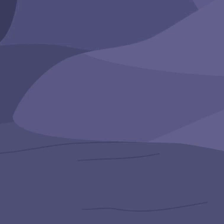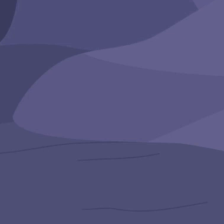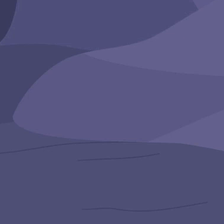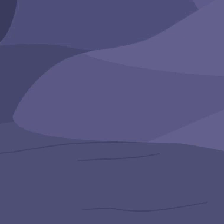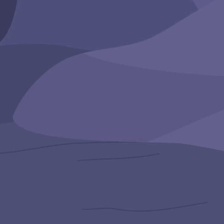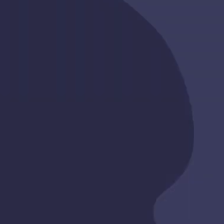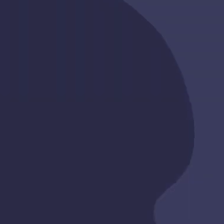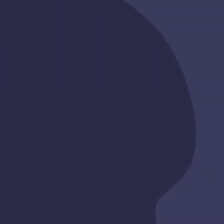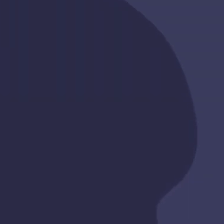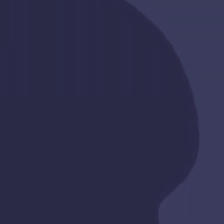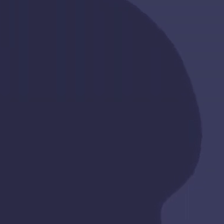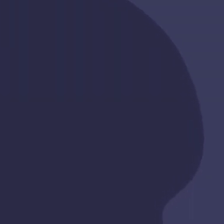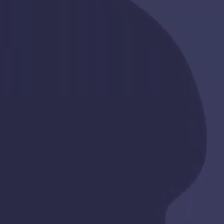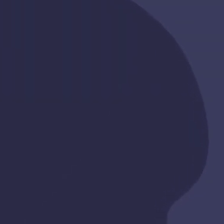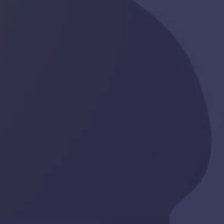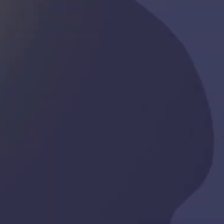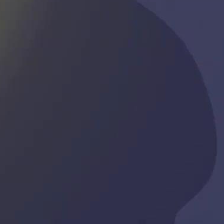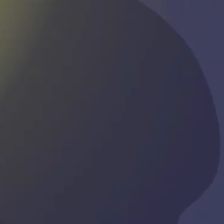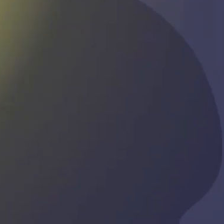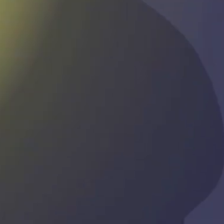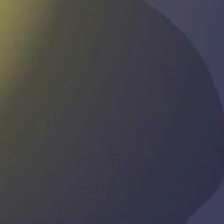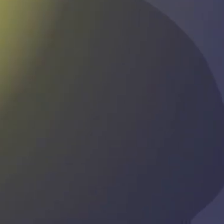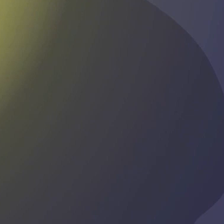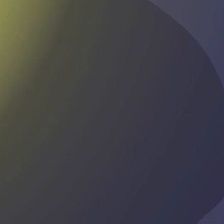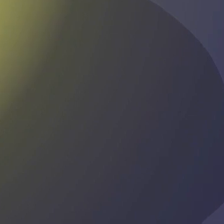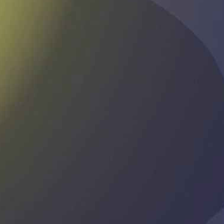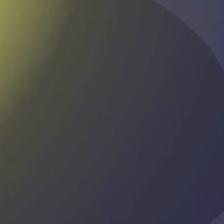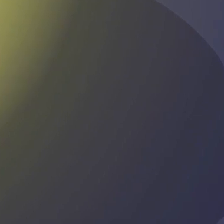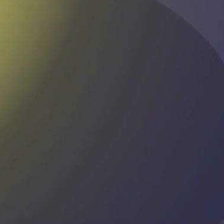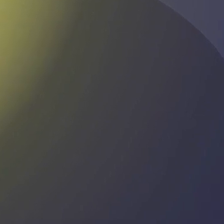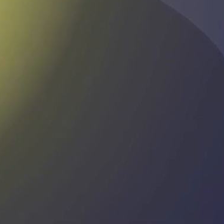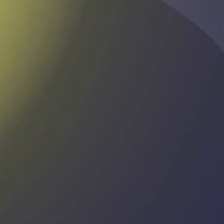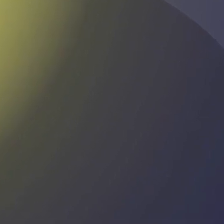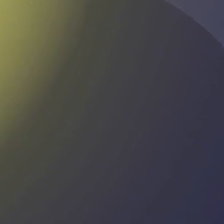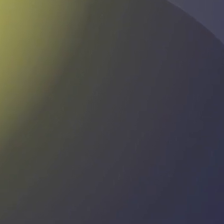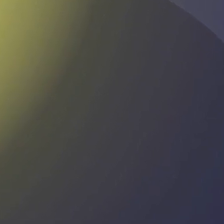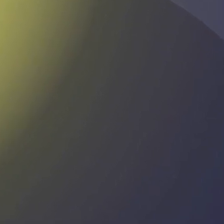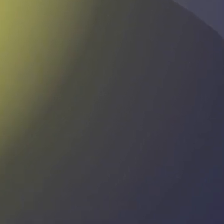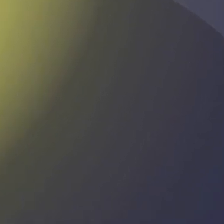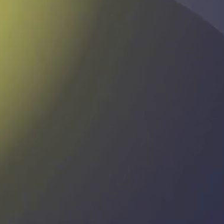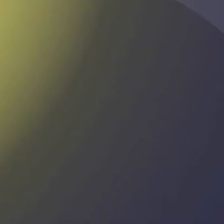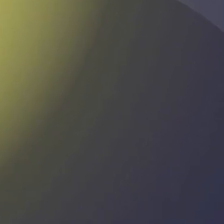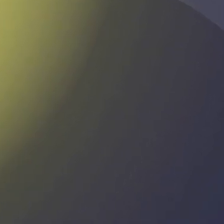Gracias, Alicia, dijo brillando intensamente antes de elevarse al cielo.